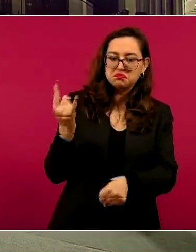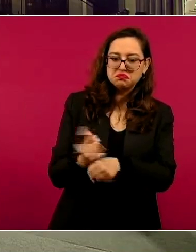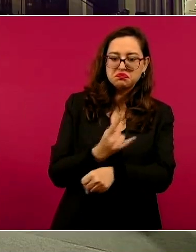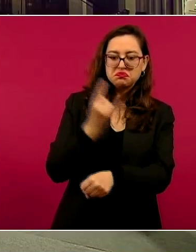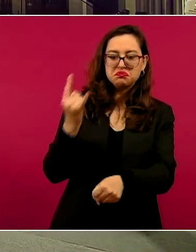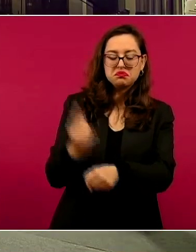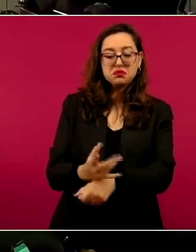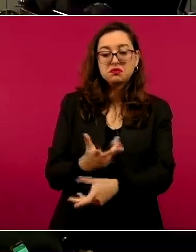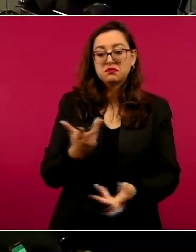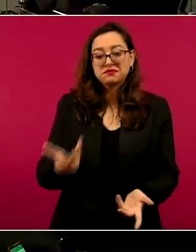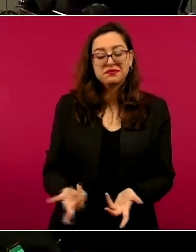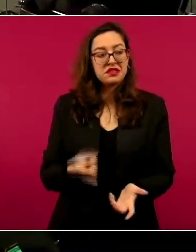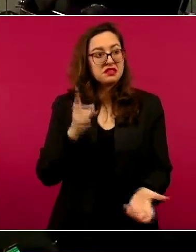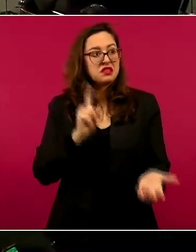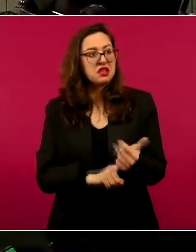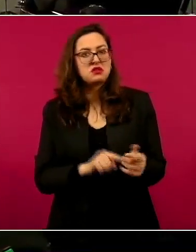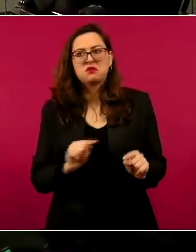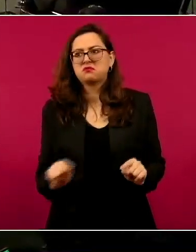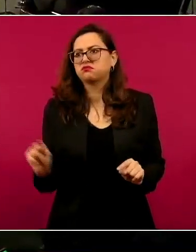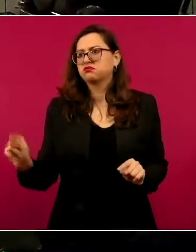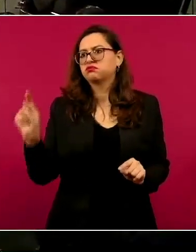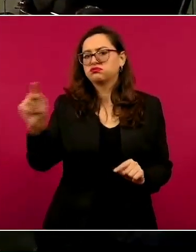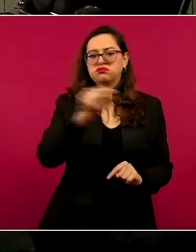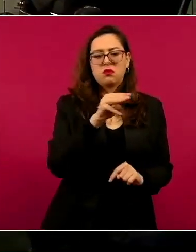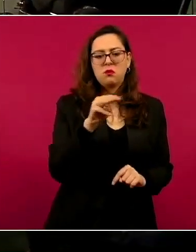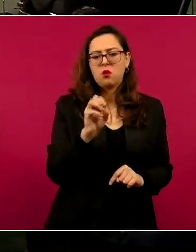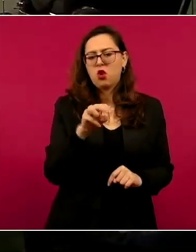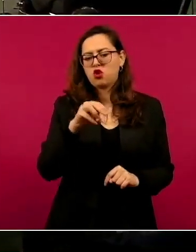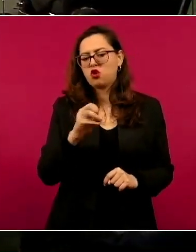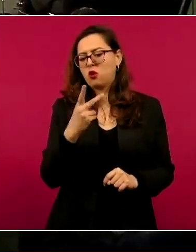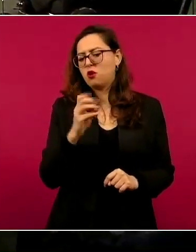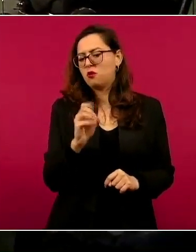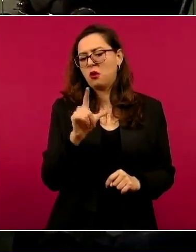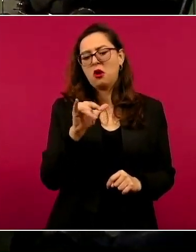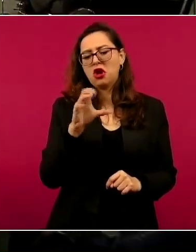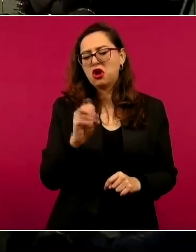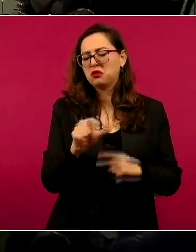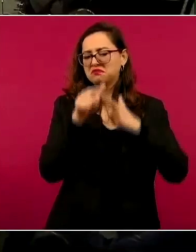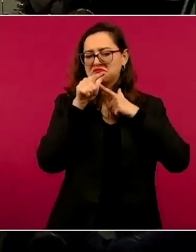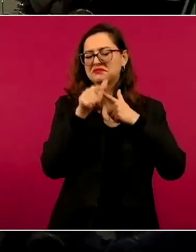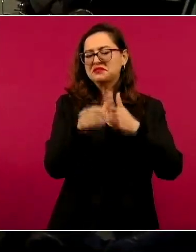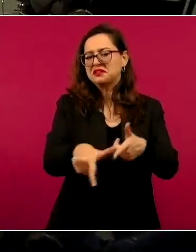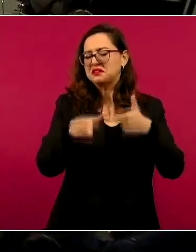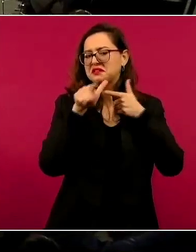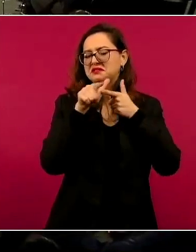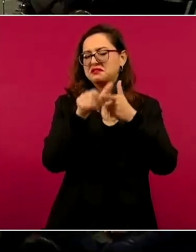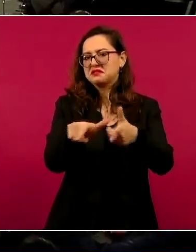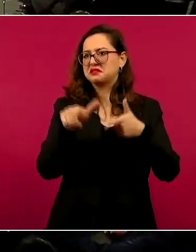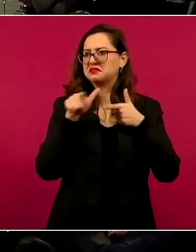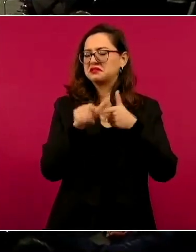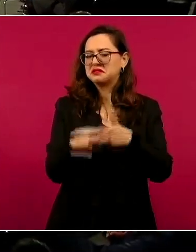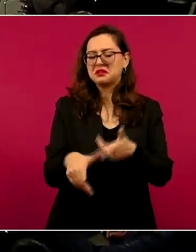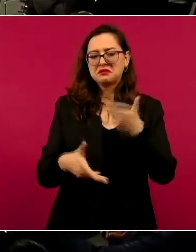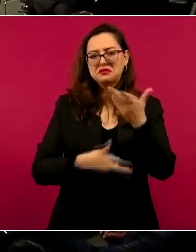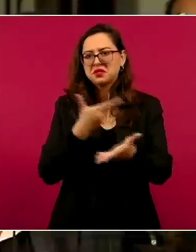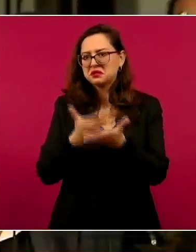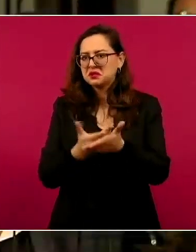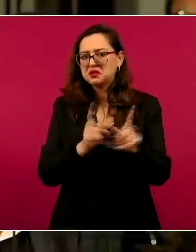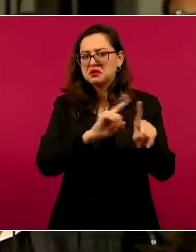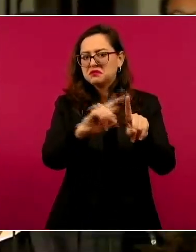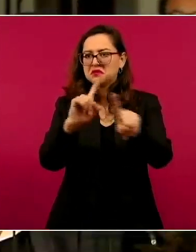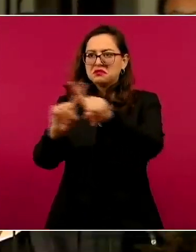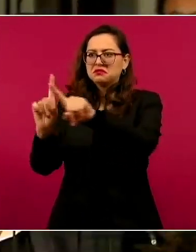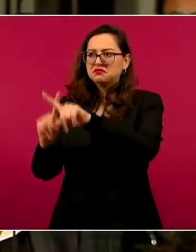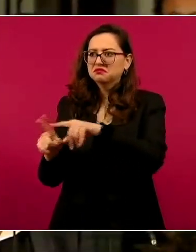monopolio en diversos rubros de la economía y sobre todo quienes prestan servicios y también de diversos temas. En ese